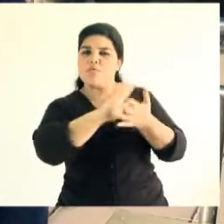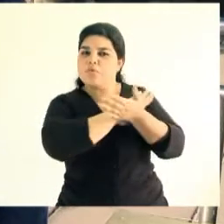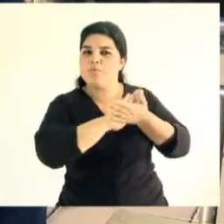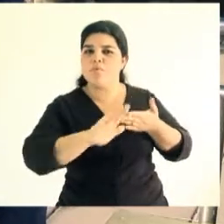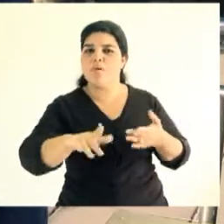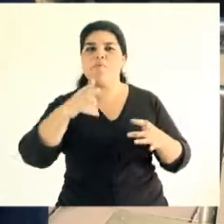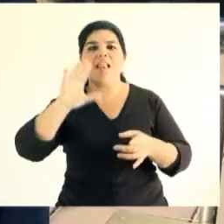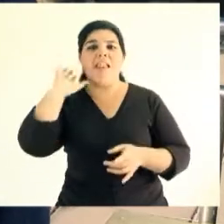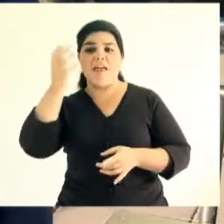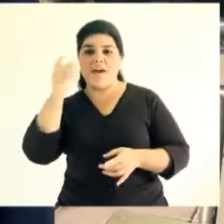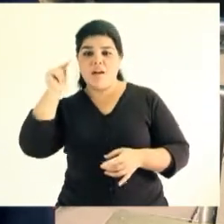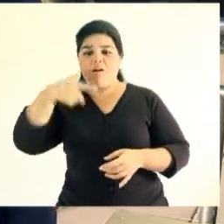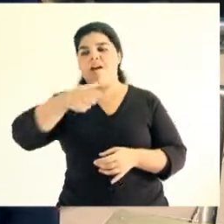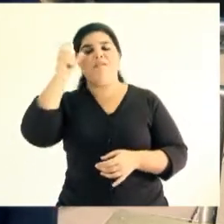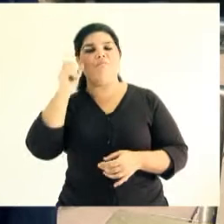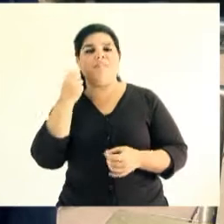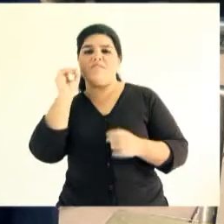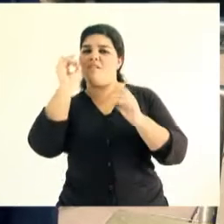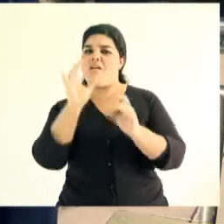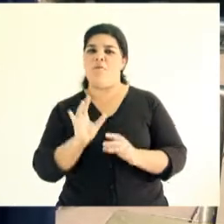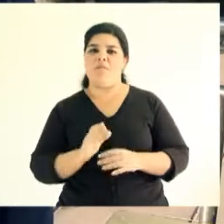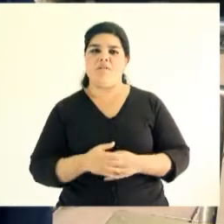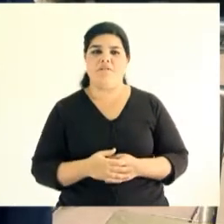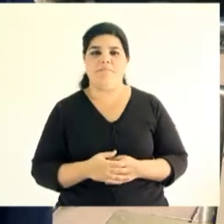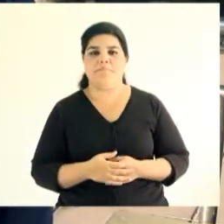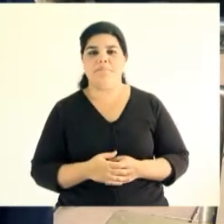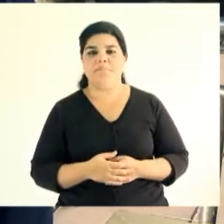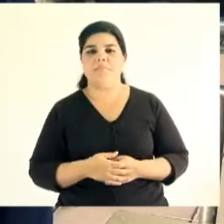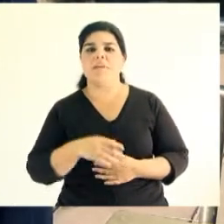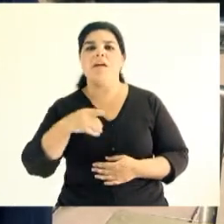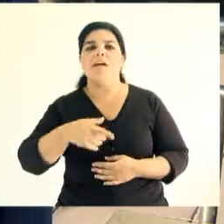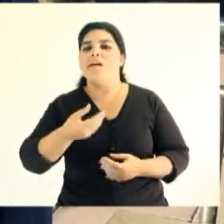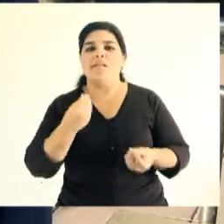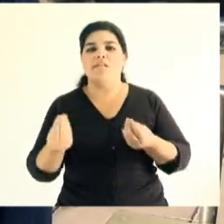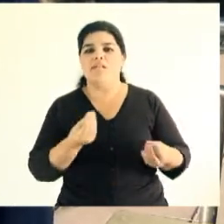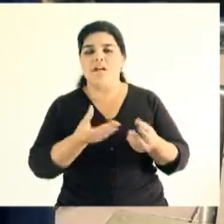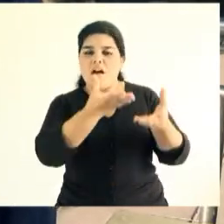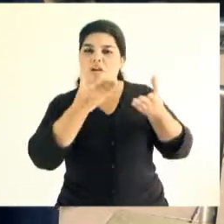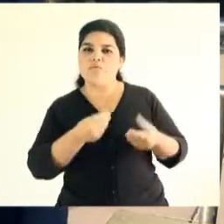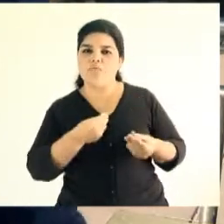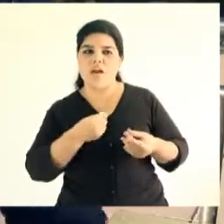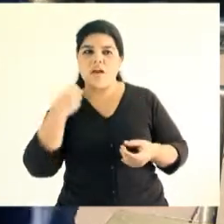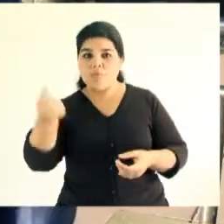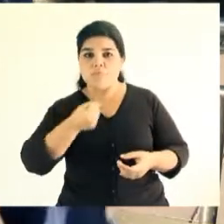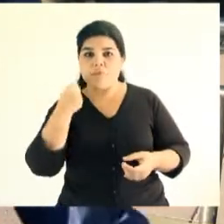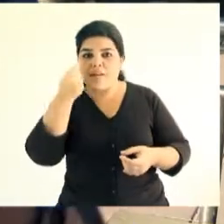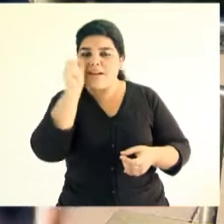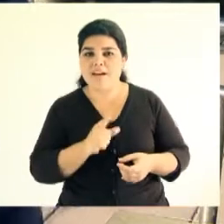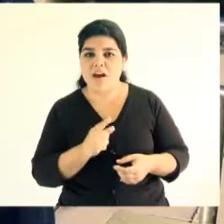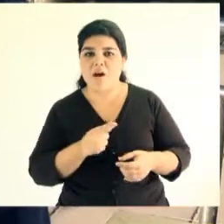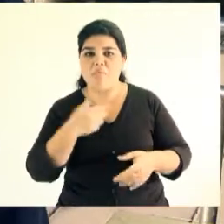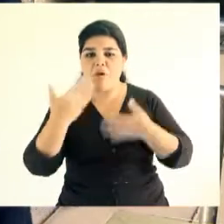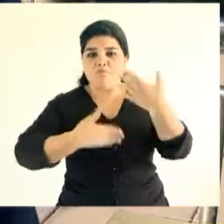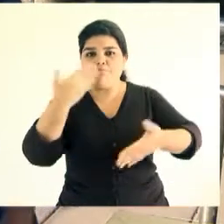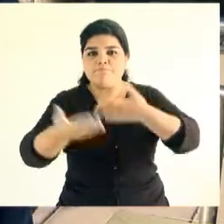dentro de la radio la radio en sí misma es una experiencia preciosa porque permite si bien una inmediatez, un trabajo